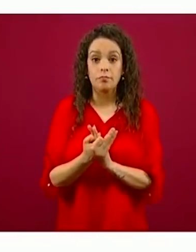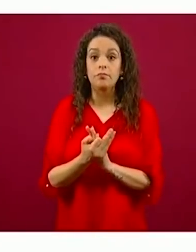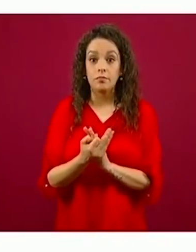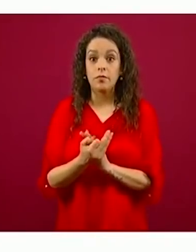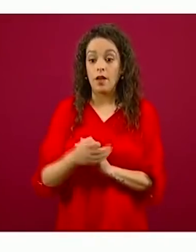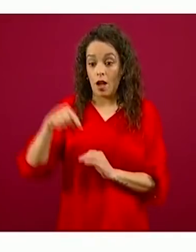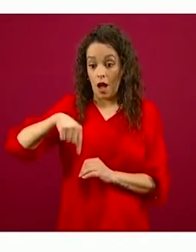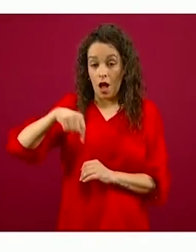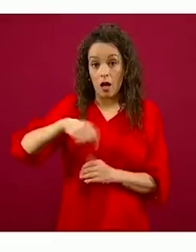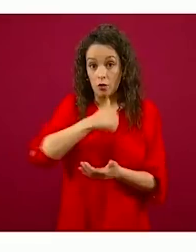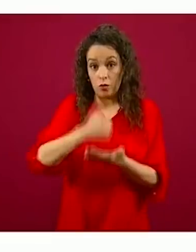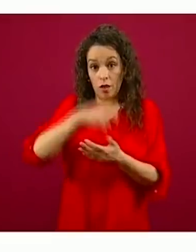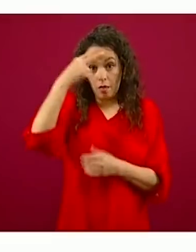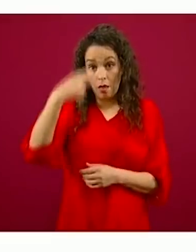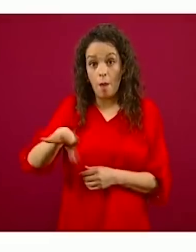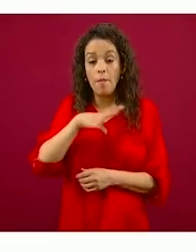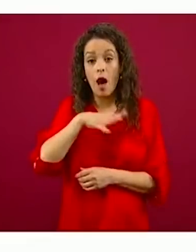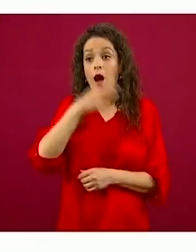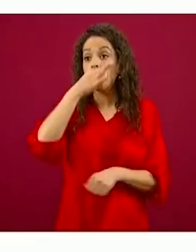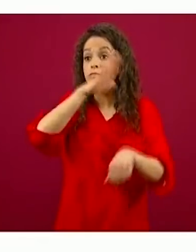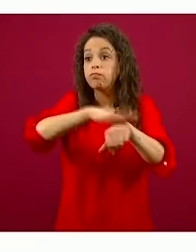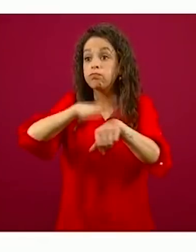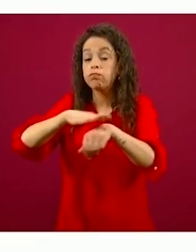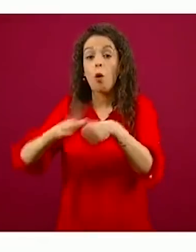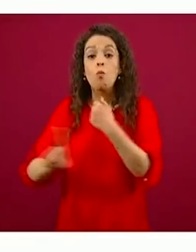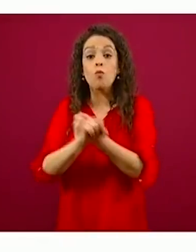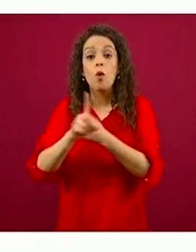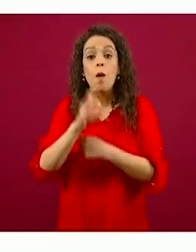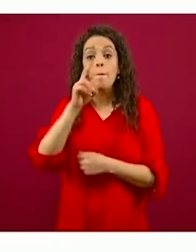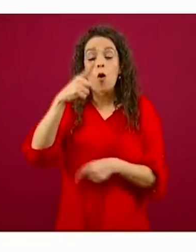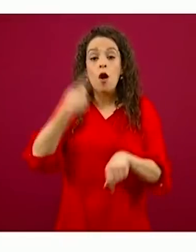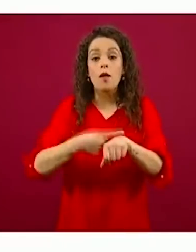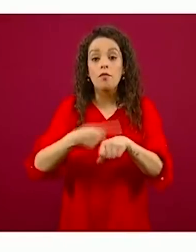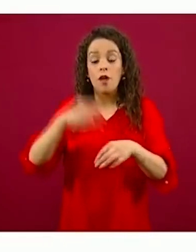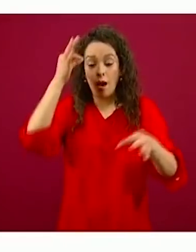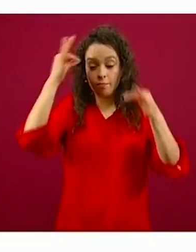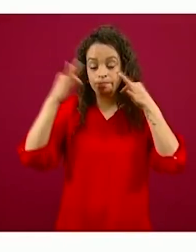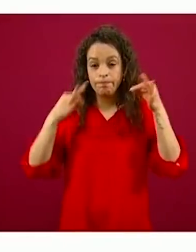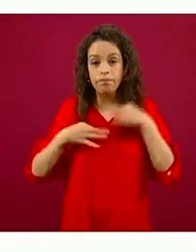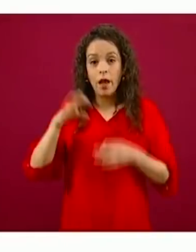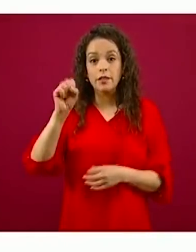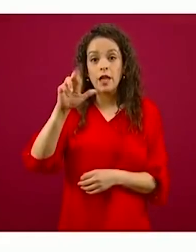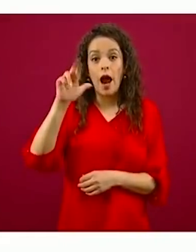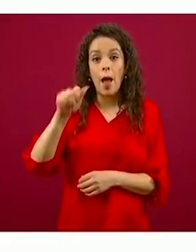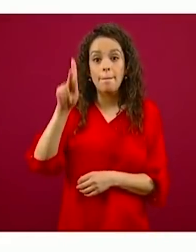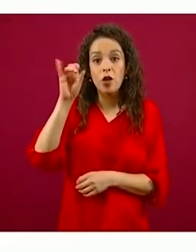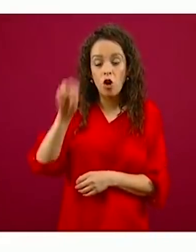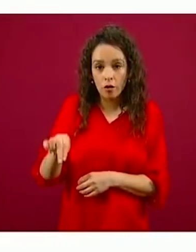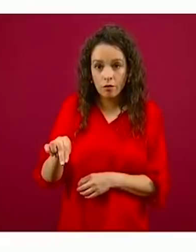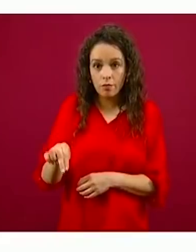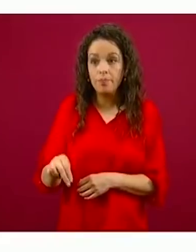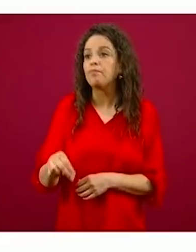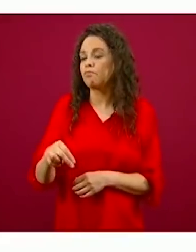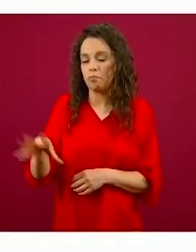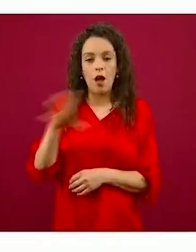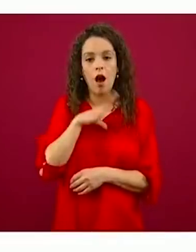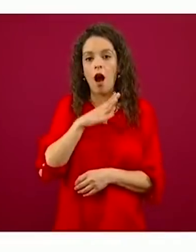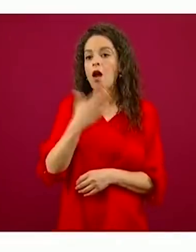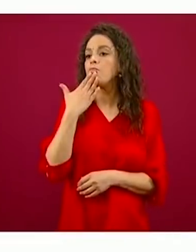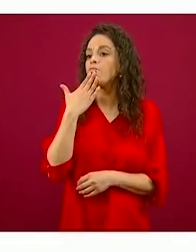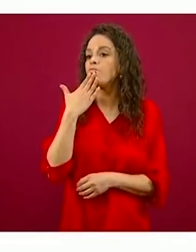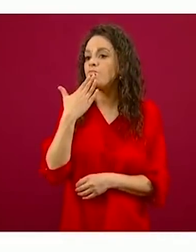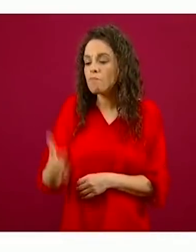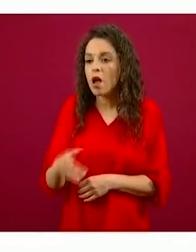sarampión en la Ciudad de México. Las guarderías saben cómo operar y tienen muy, muy bien establecidos sus filtros y sus